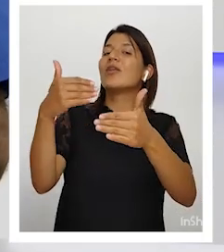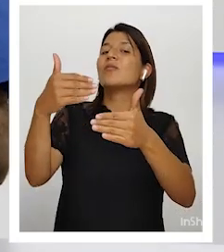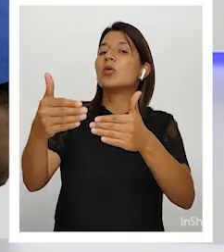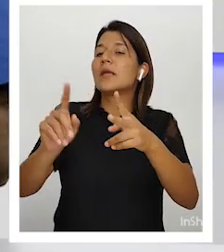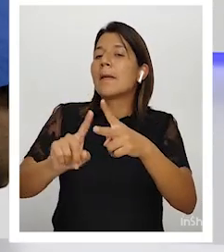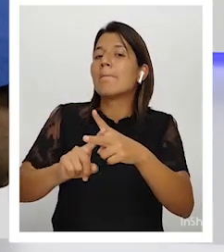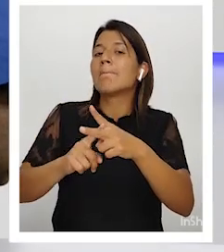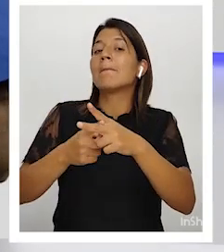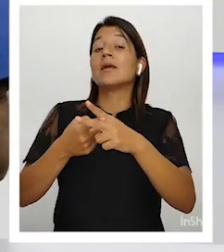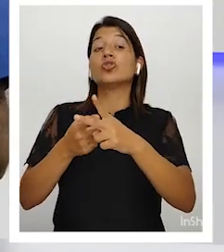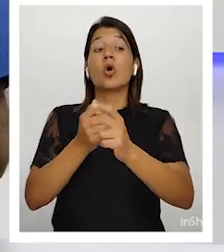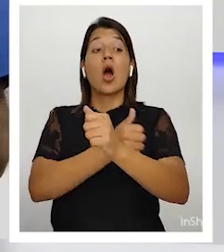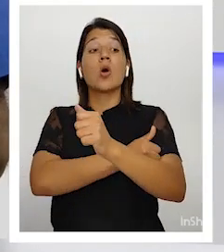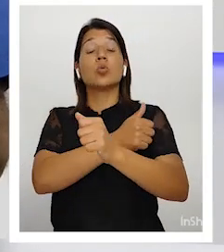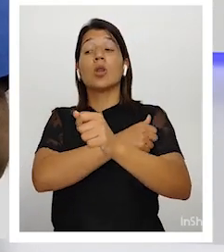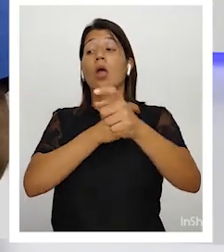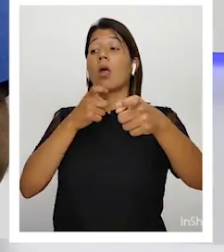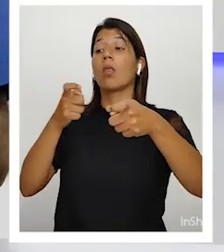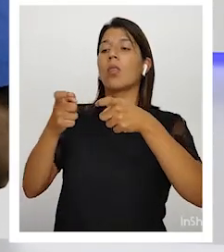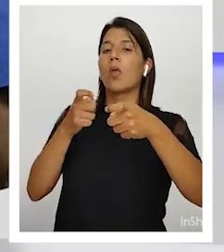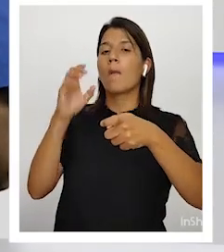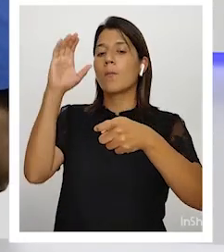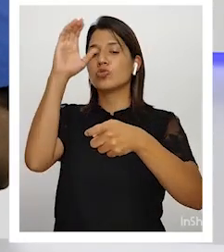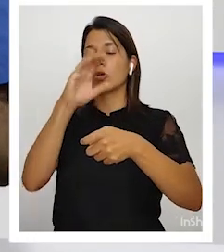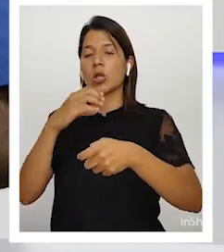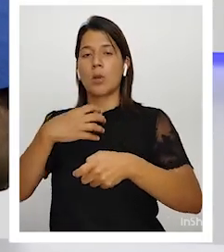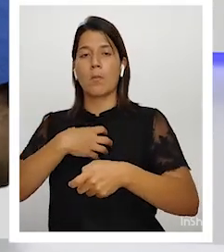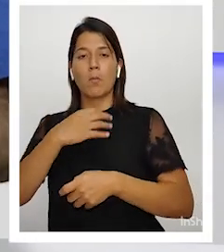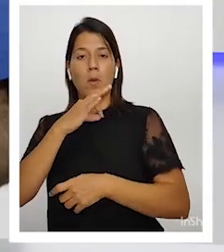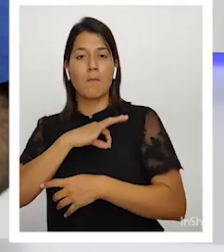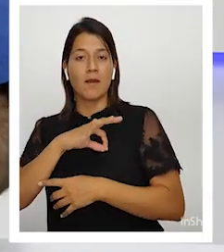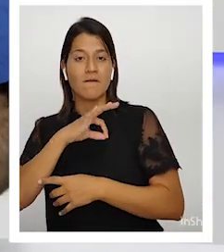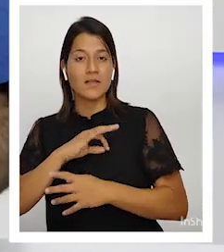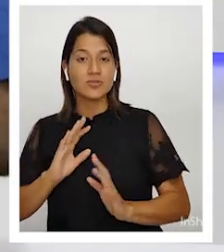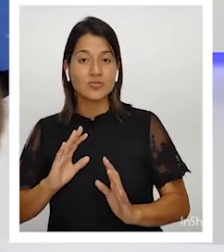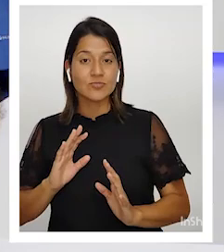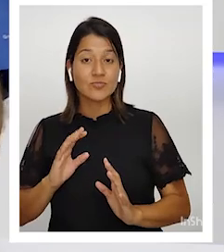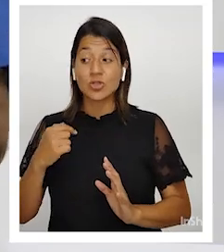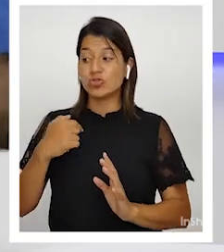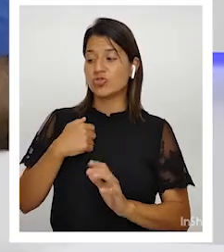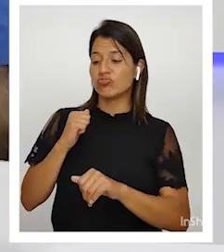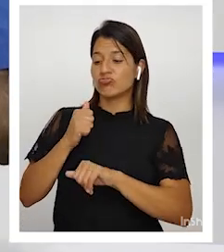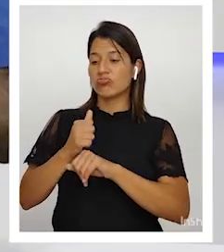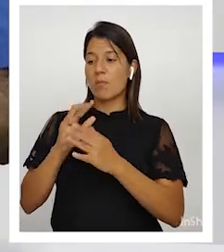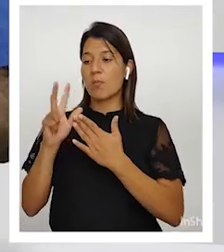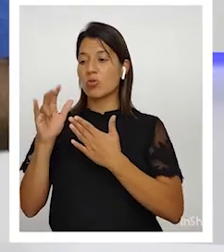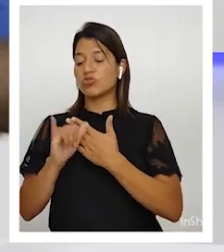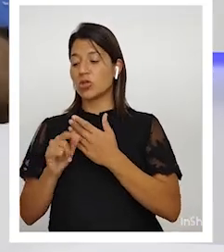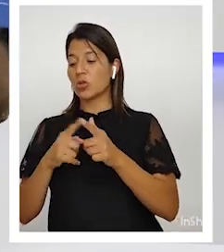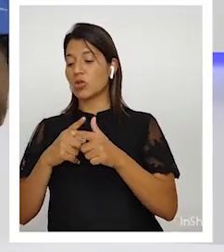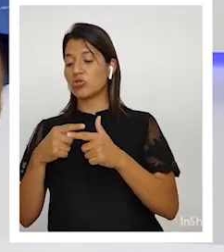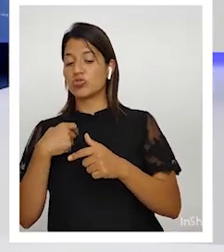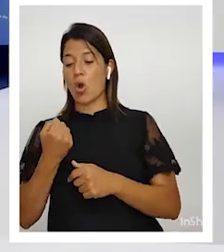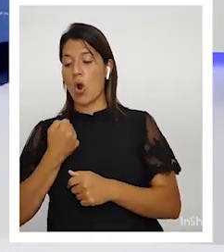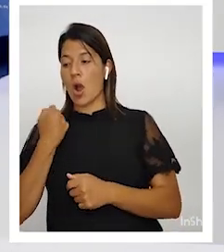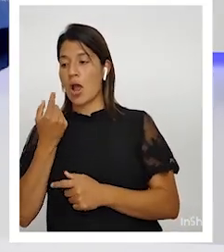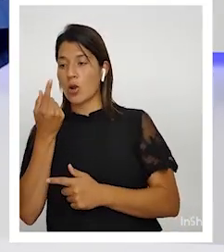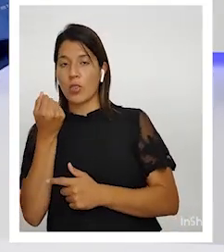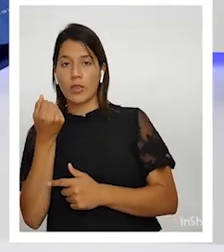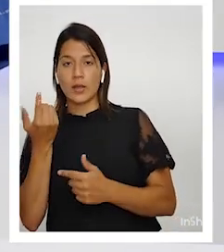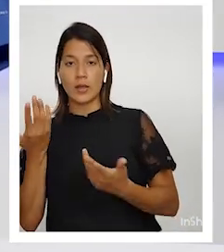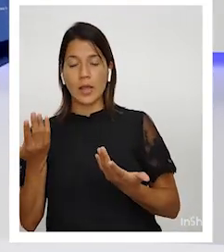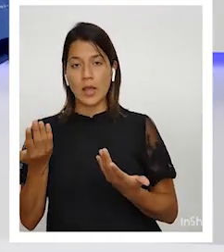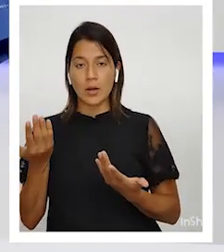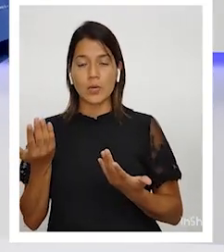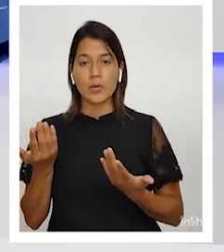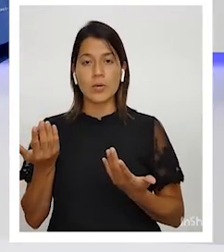codeza de que yo me hago rico montando un proyecto y me gano la plata al comprar una chunches viejos en no